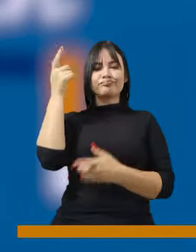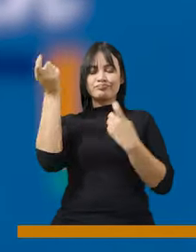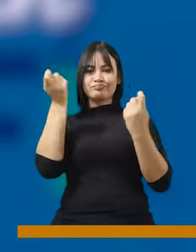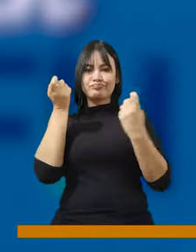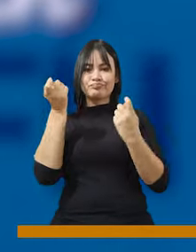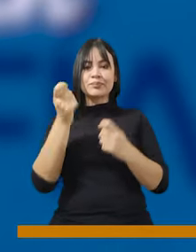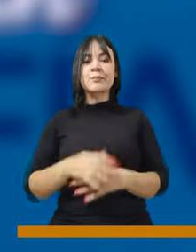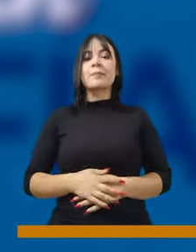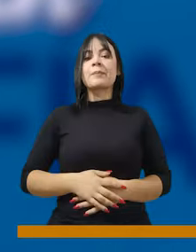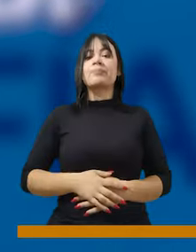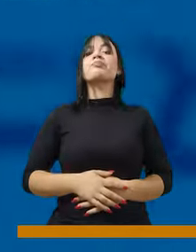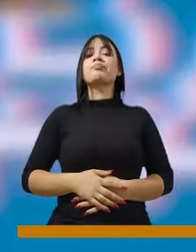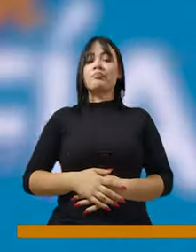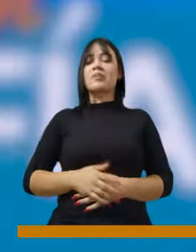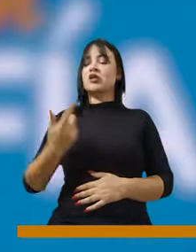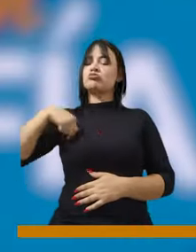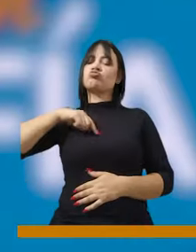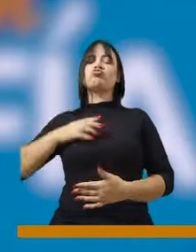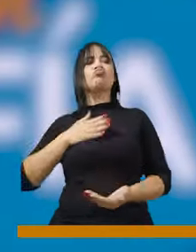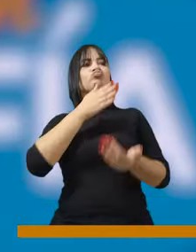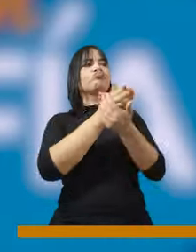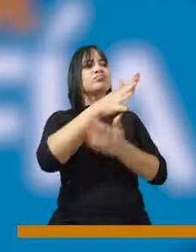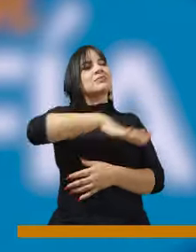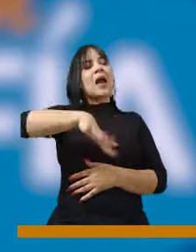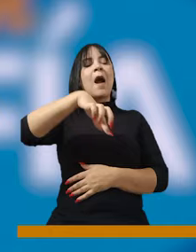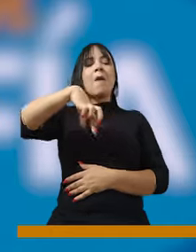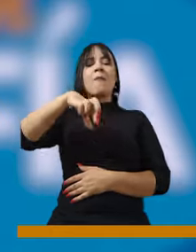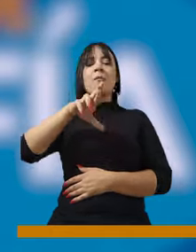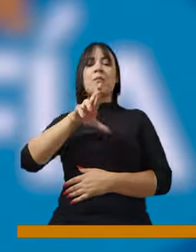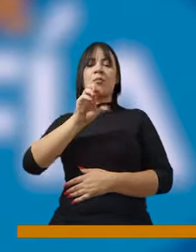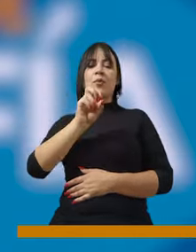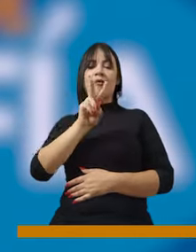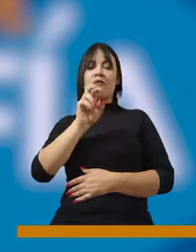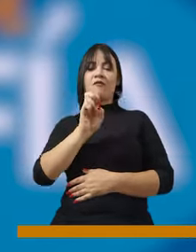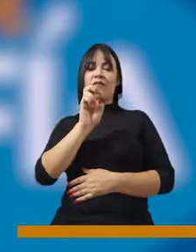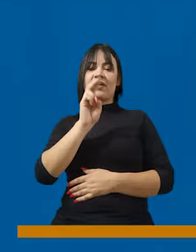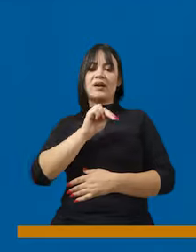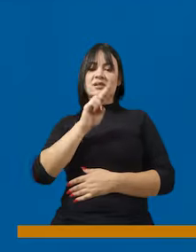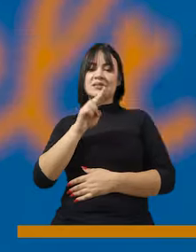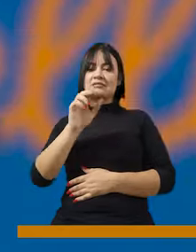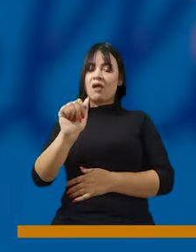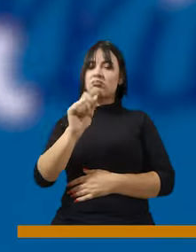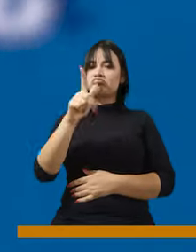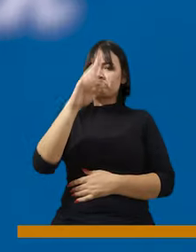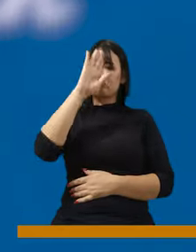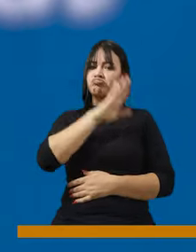el uso del ruido. Estuvimos recientemente en el sector de Provenza donde se hizo una reunión de seguridad.